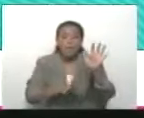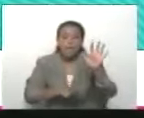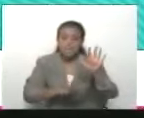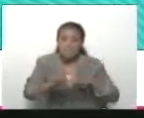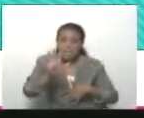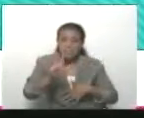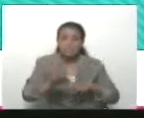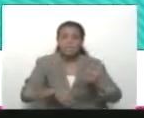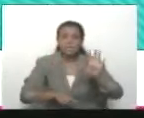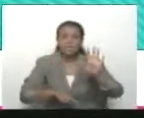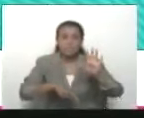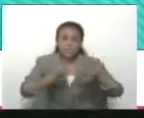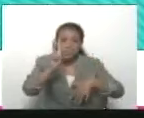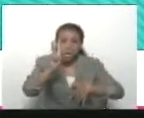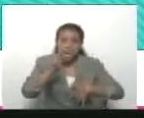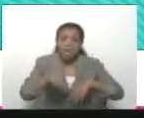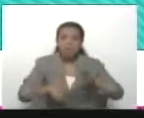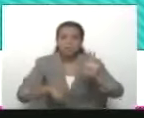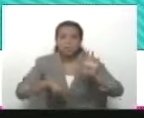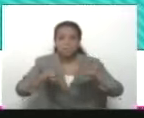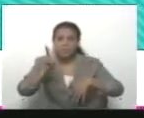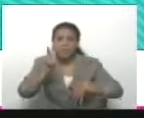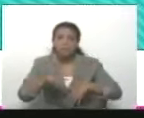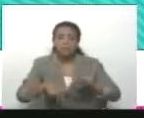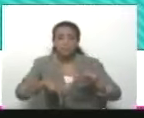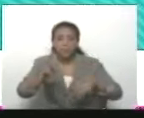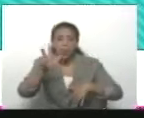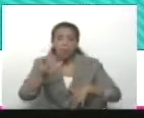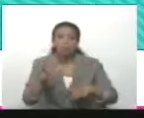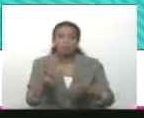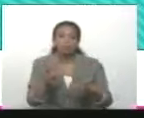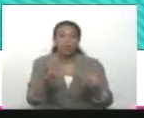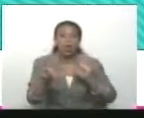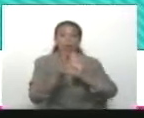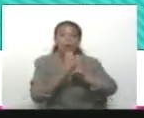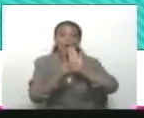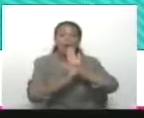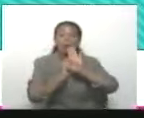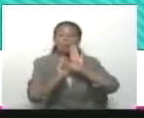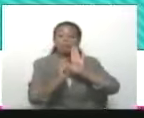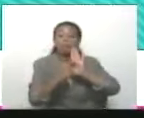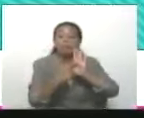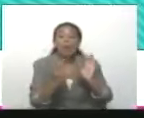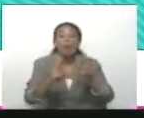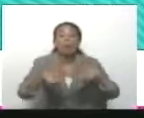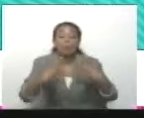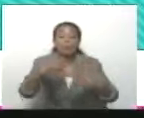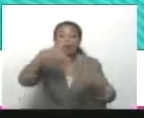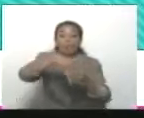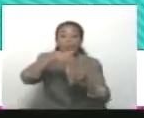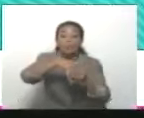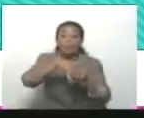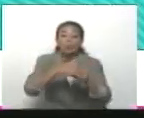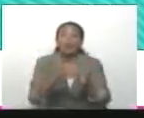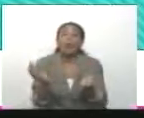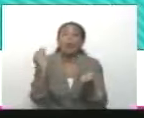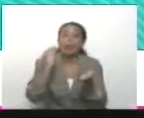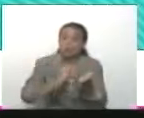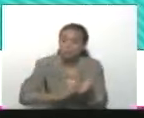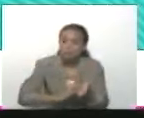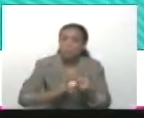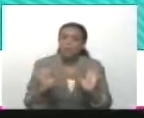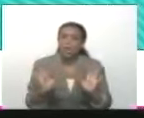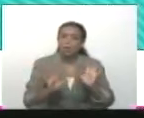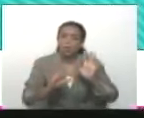17, con las guarimbas 17. Los derrotamos con la constituyente y un gran diálogo nacional. Y luego lo he repetido,